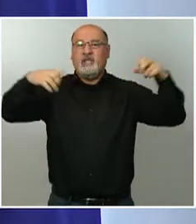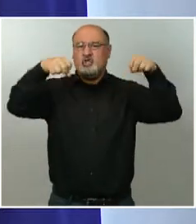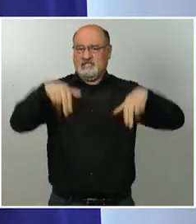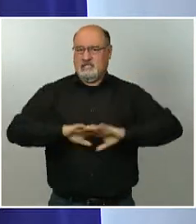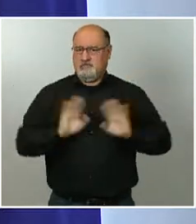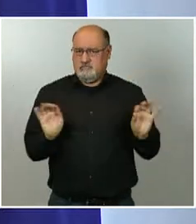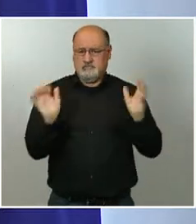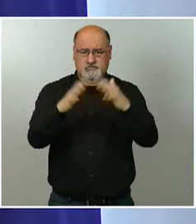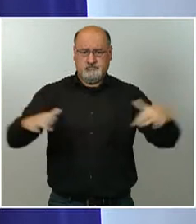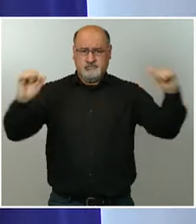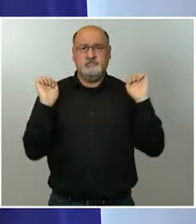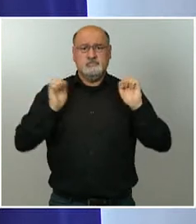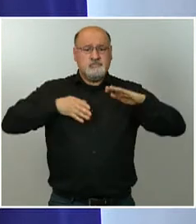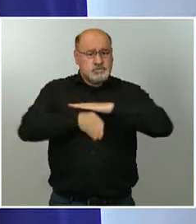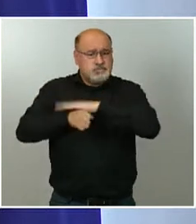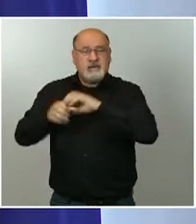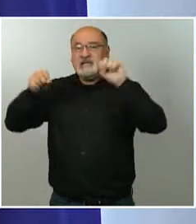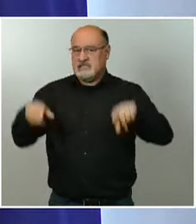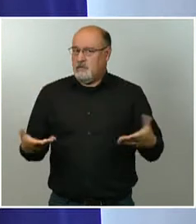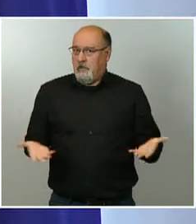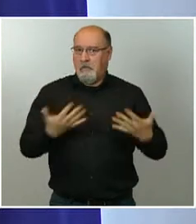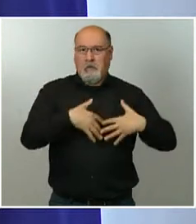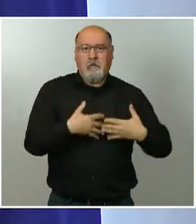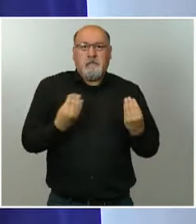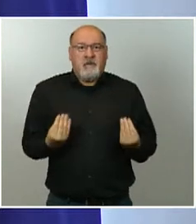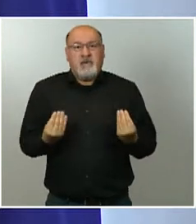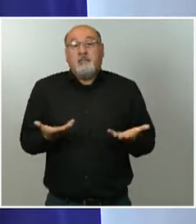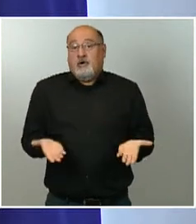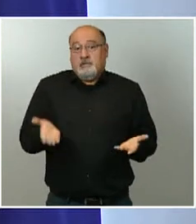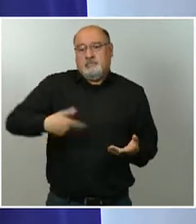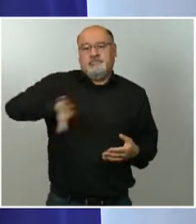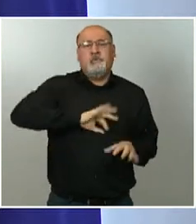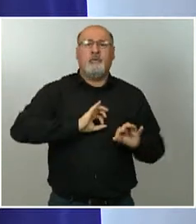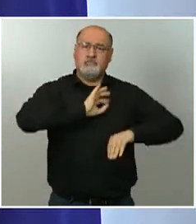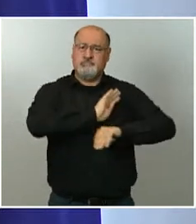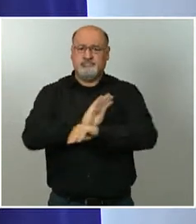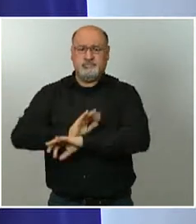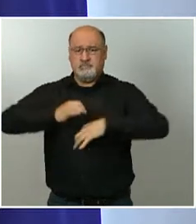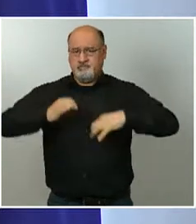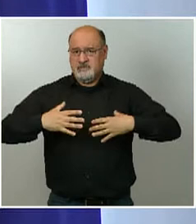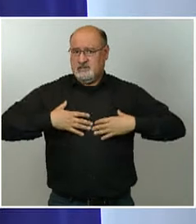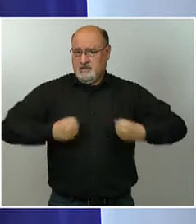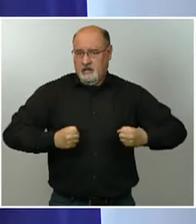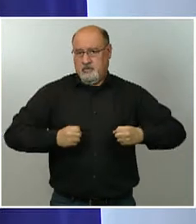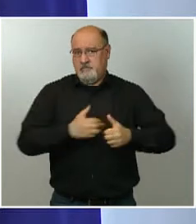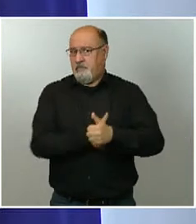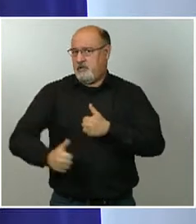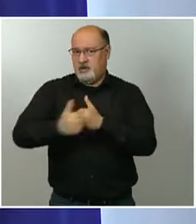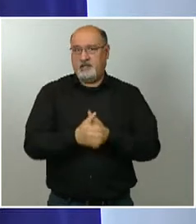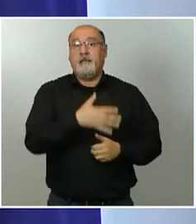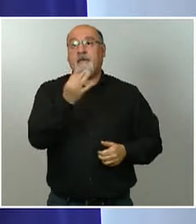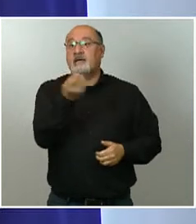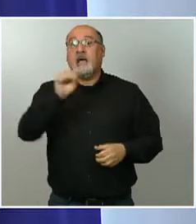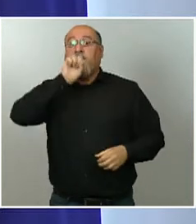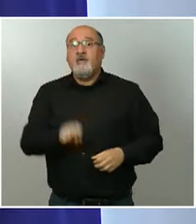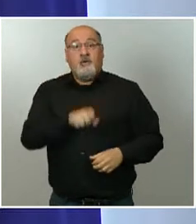porque ha producido también las garantías necesarias en términos de salud y porque no ha privado a los aficionados de